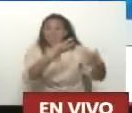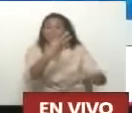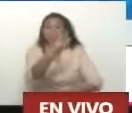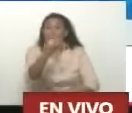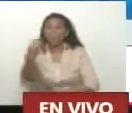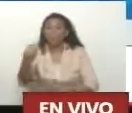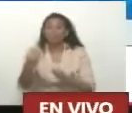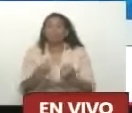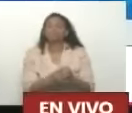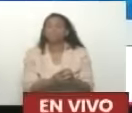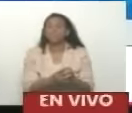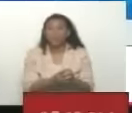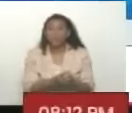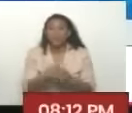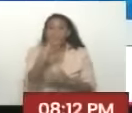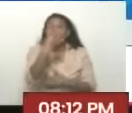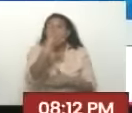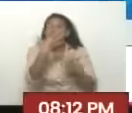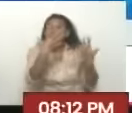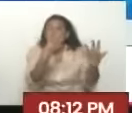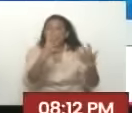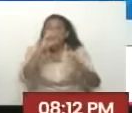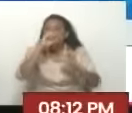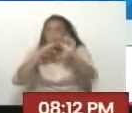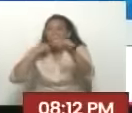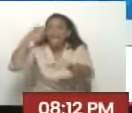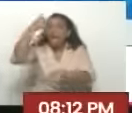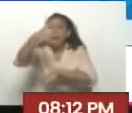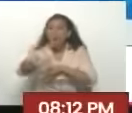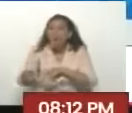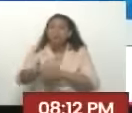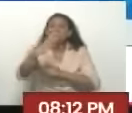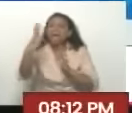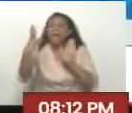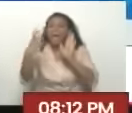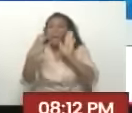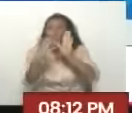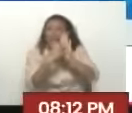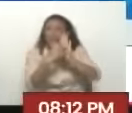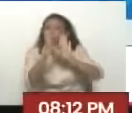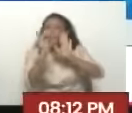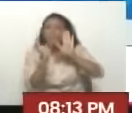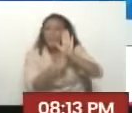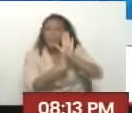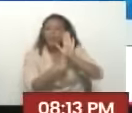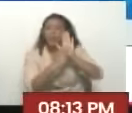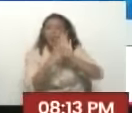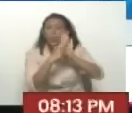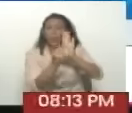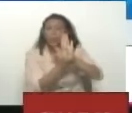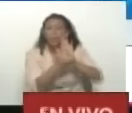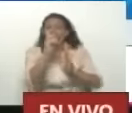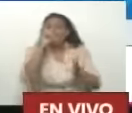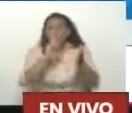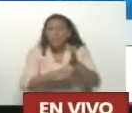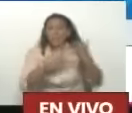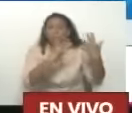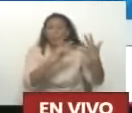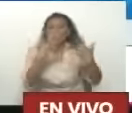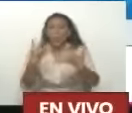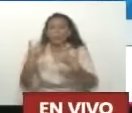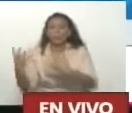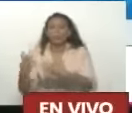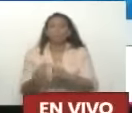Pasaría nueve años Para que lo lográramos En la constituyente De 1999 Y más